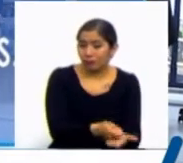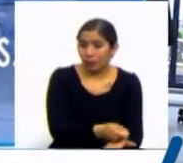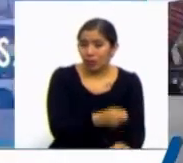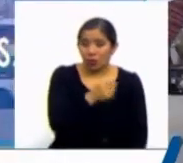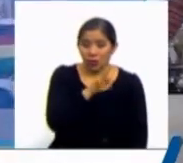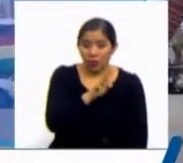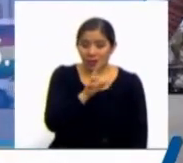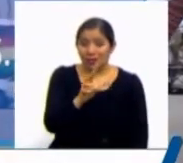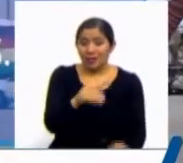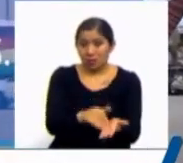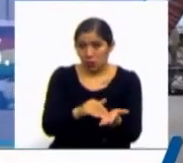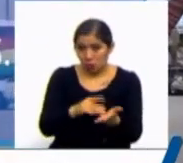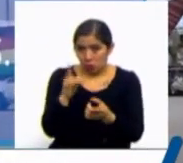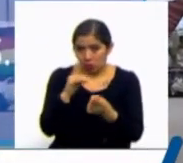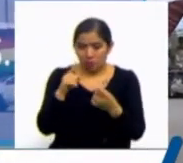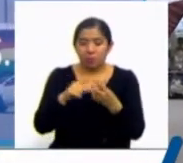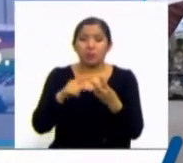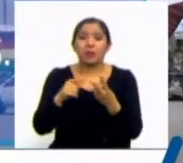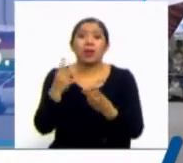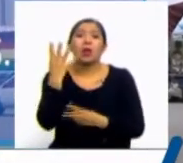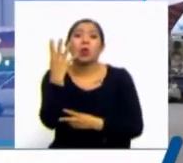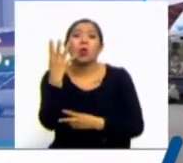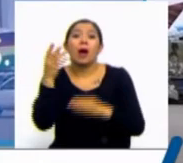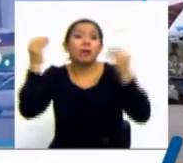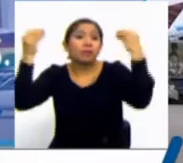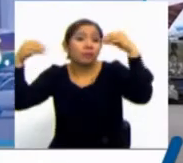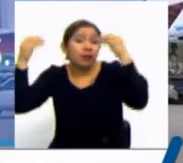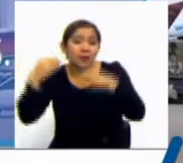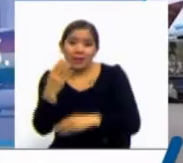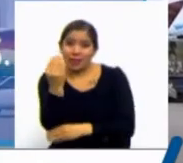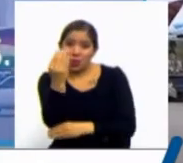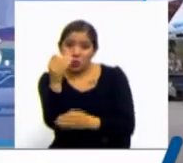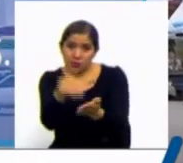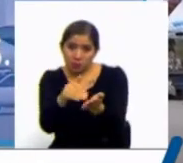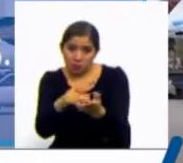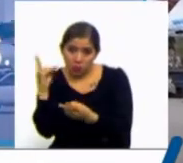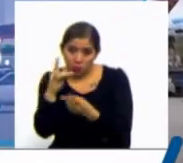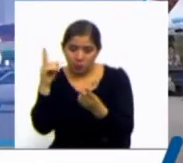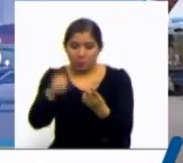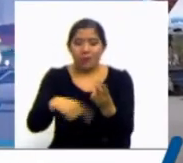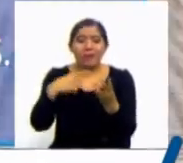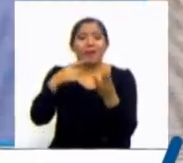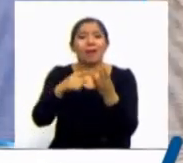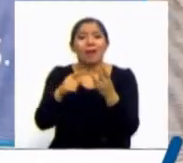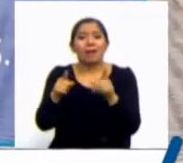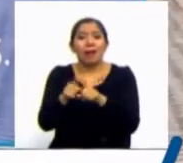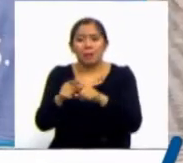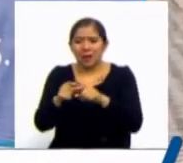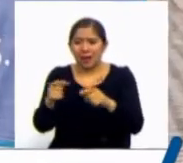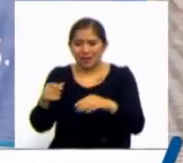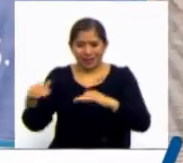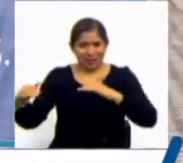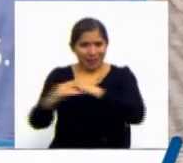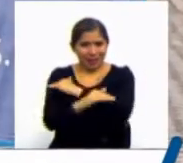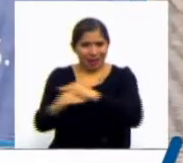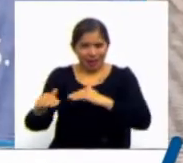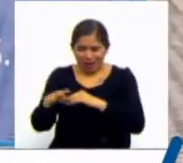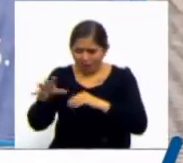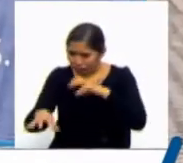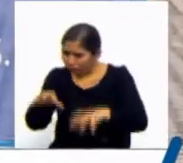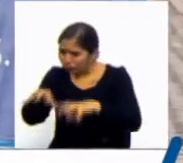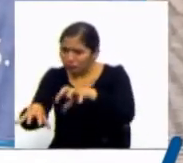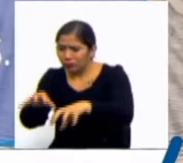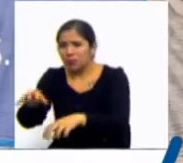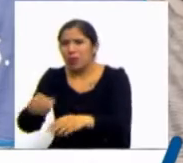bolivianos, 4 mercados con una inversión de 14 millones de bolivianos, además de las obras en los setados en los distintos distritos con un